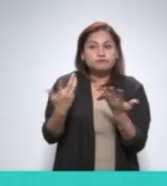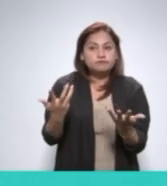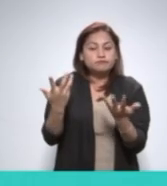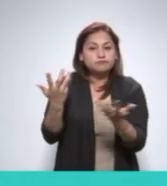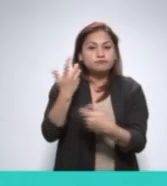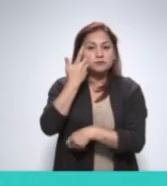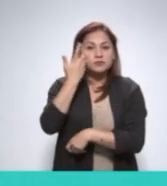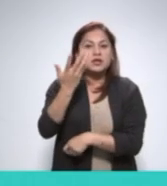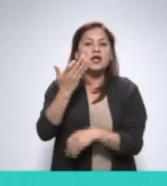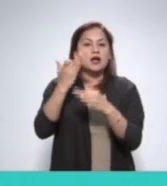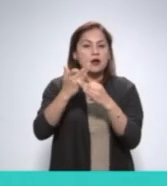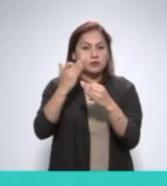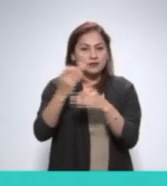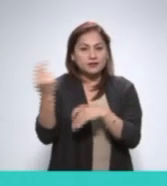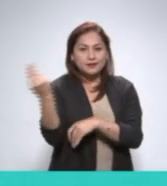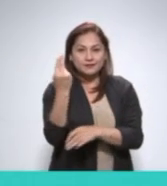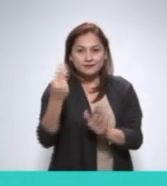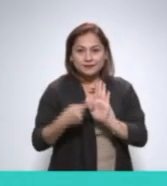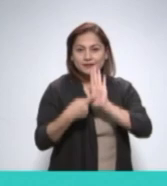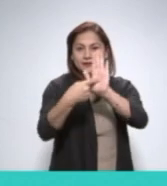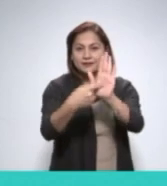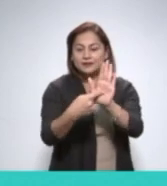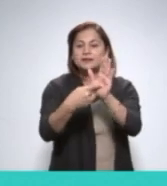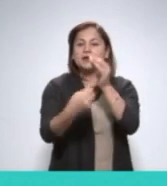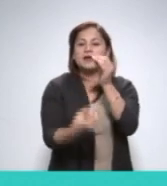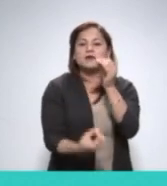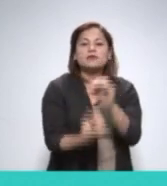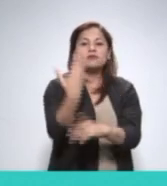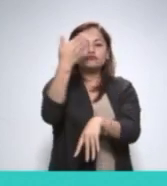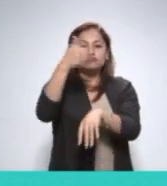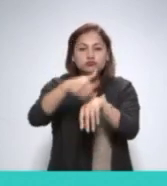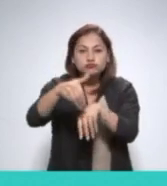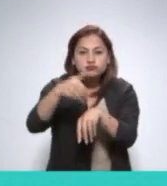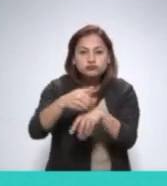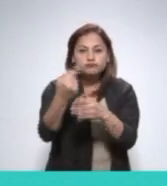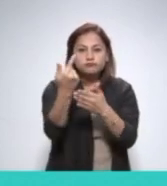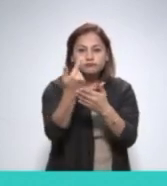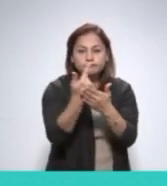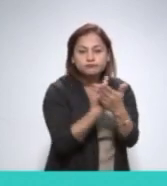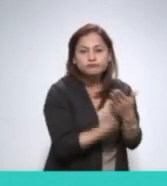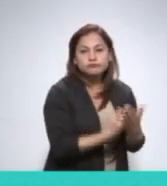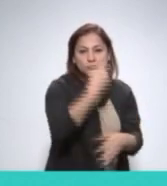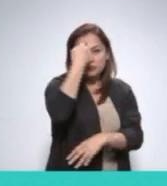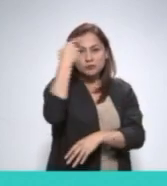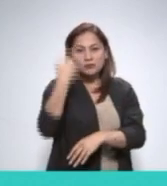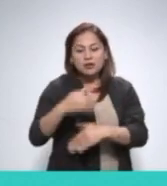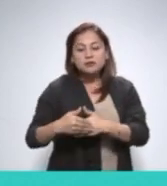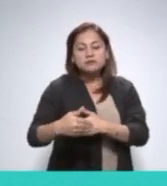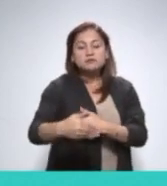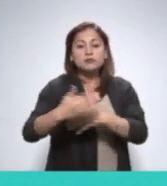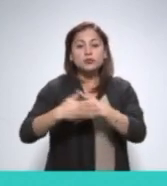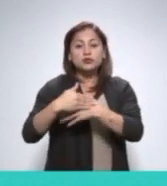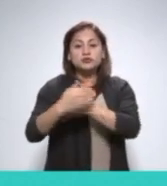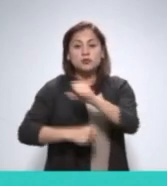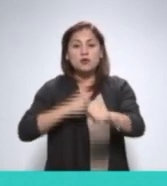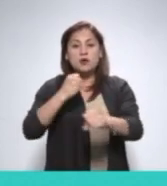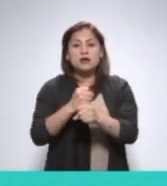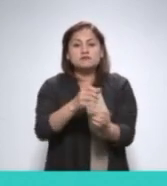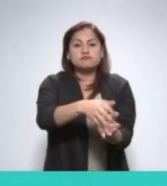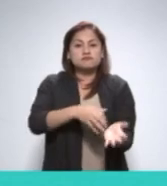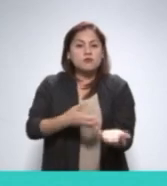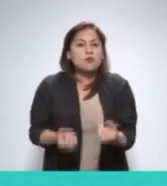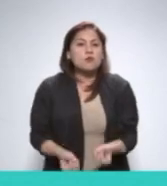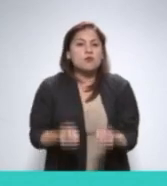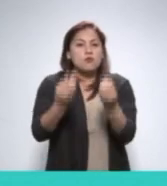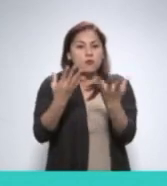que la población pueda dar seguimiento a los montos de cuánto se ahorrará en los próximos seis años al cambiar la forma de traslado del presidente